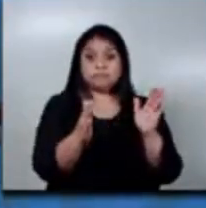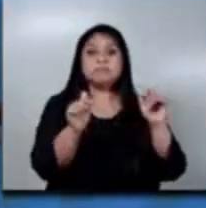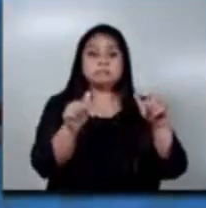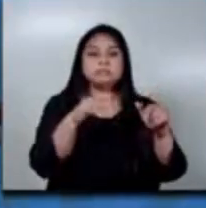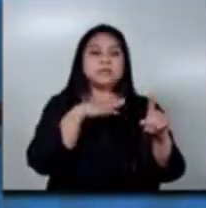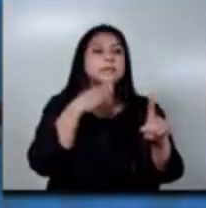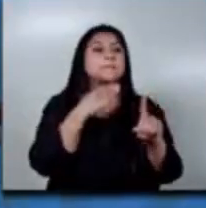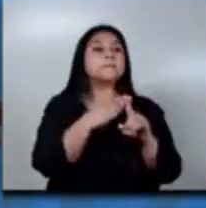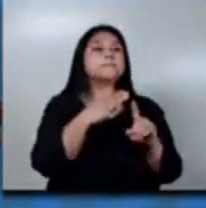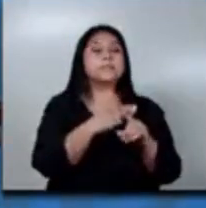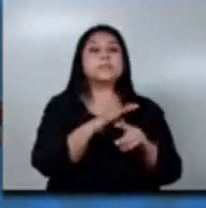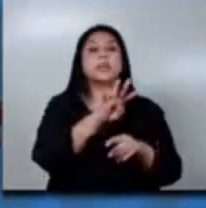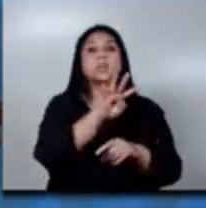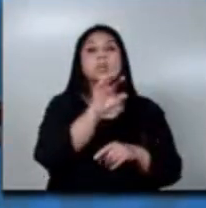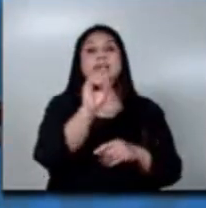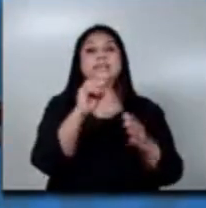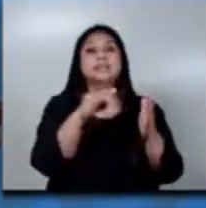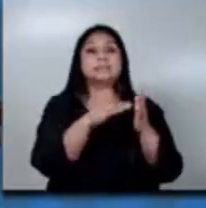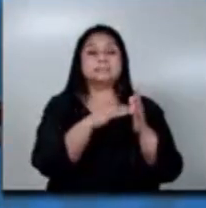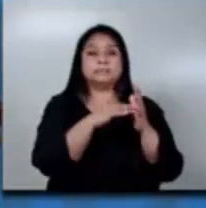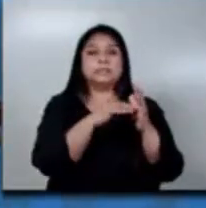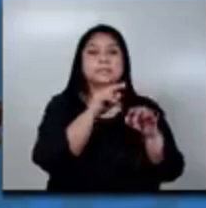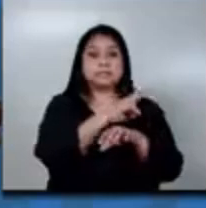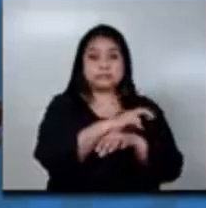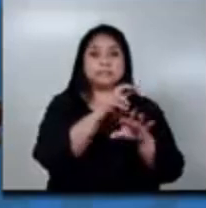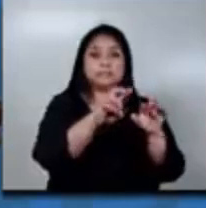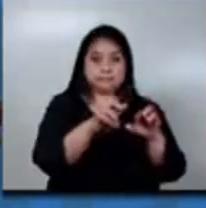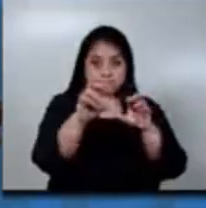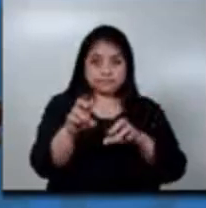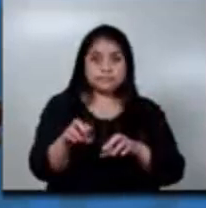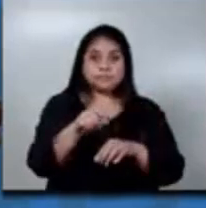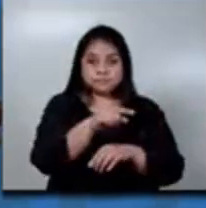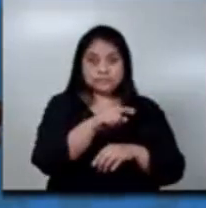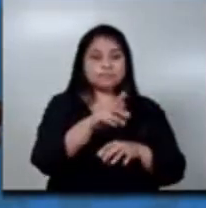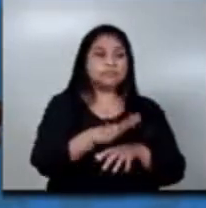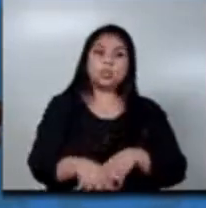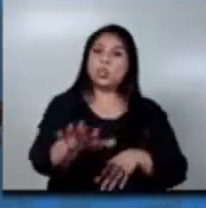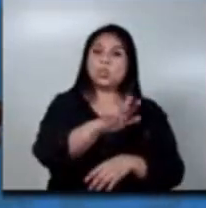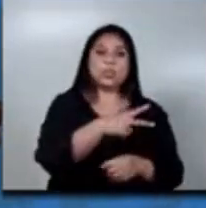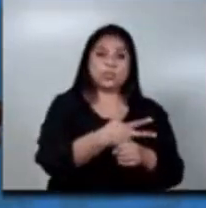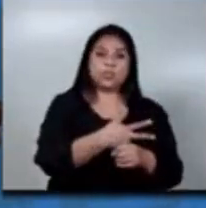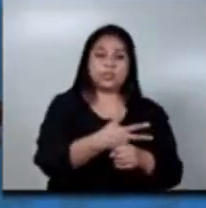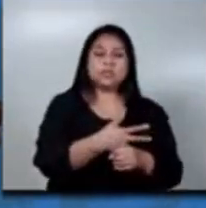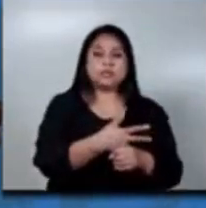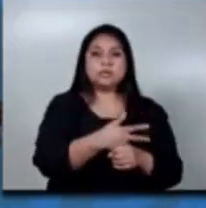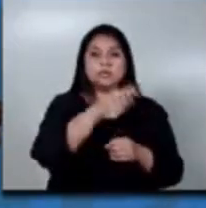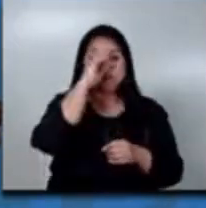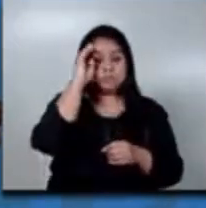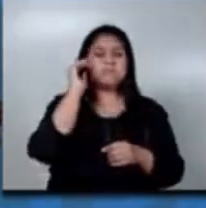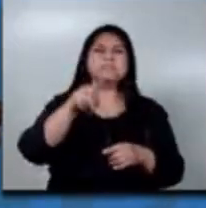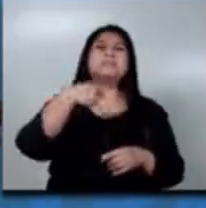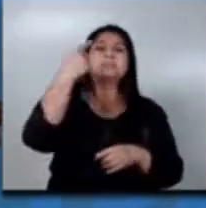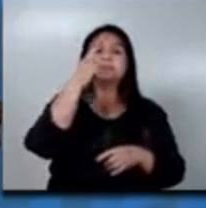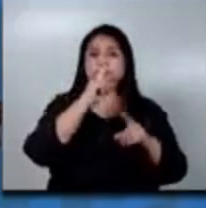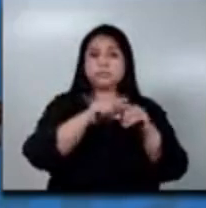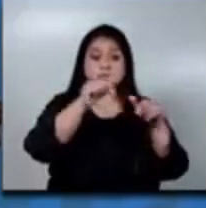meta la cobertura de cuarenta mil agricultores a nivel nacional. Los agricultores que van a ser incluidos en esta